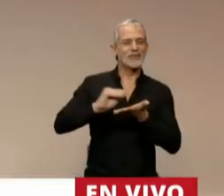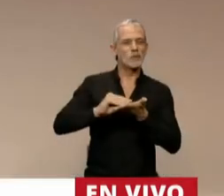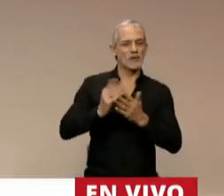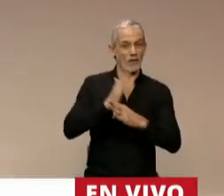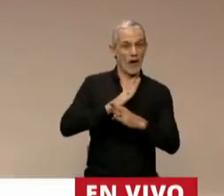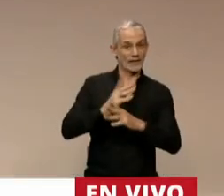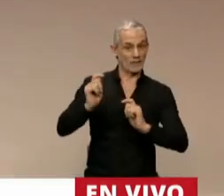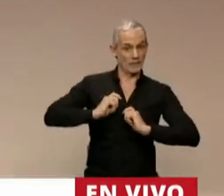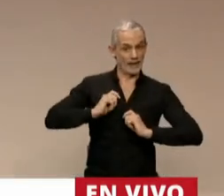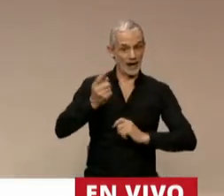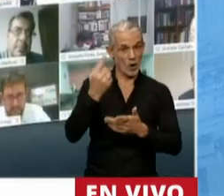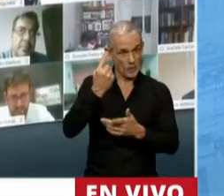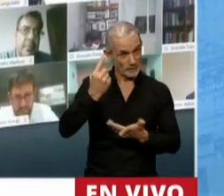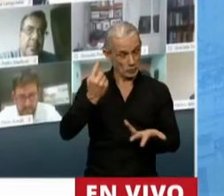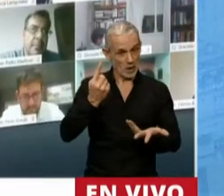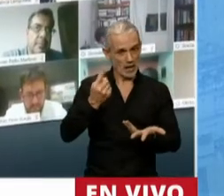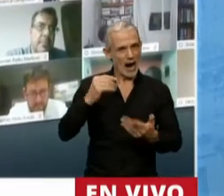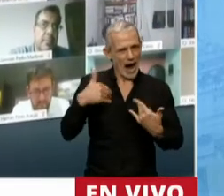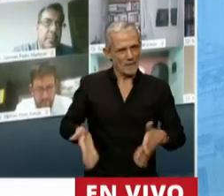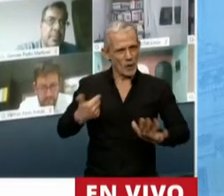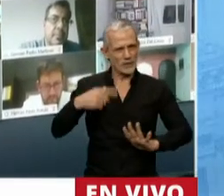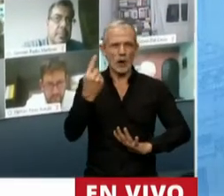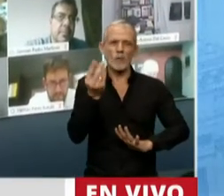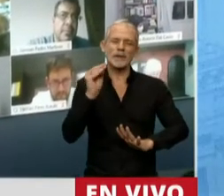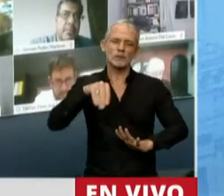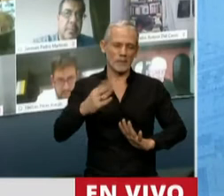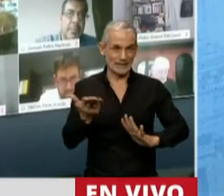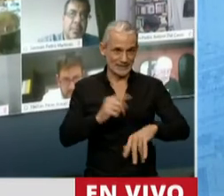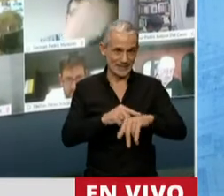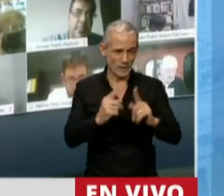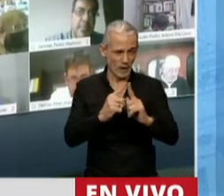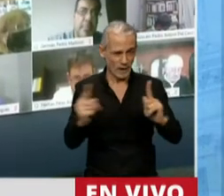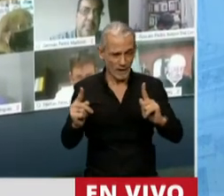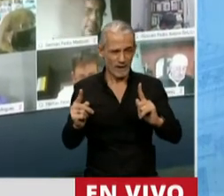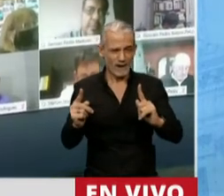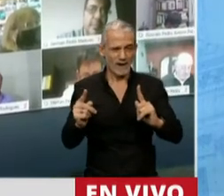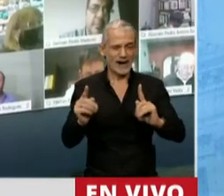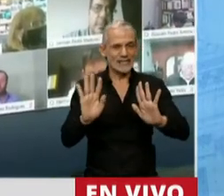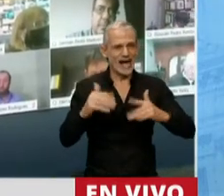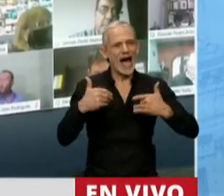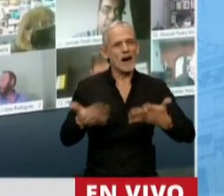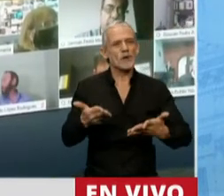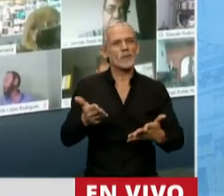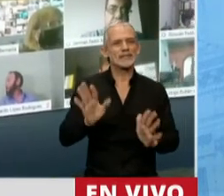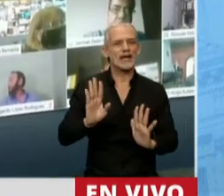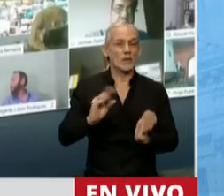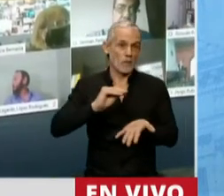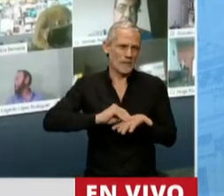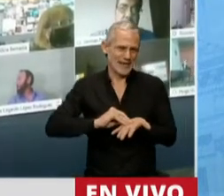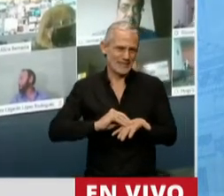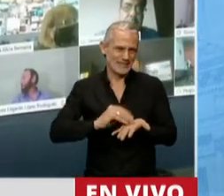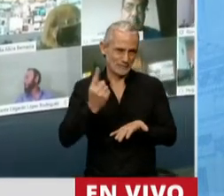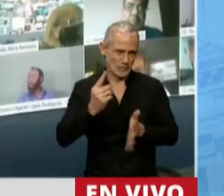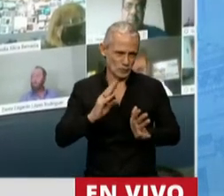preopinante. Y quiero aprovechar este tiempo que tengo para hacer hincapié en algo que algunos relativizan, pero para mí es muy